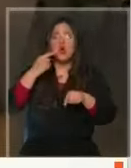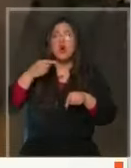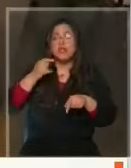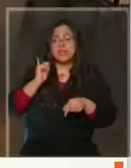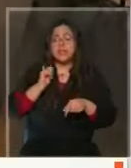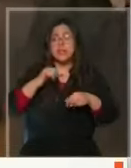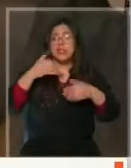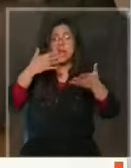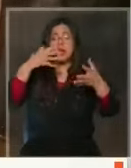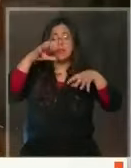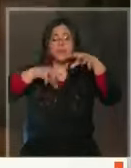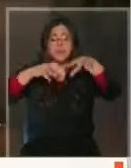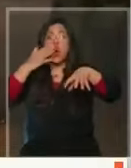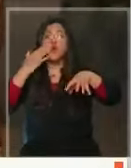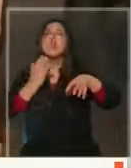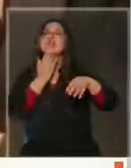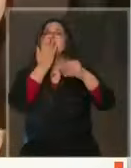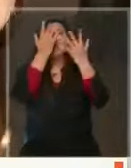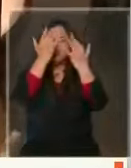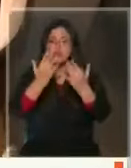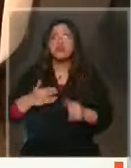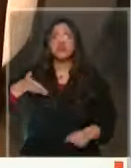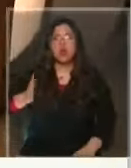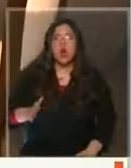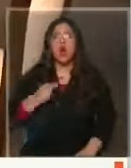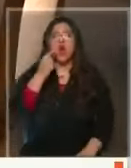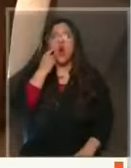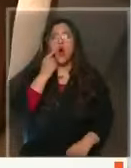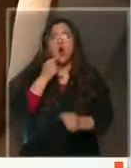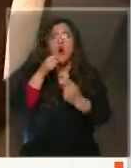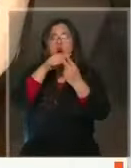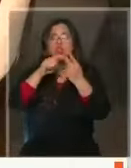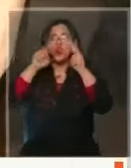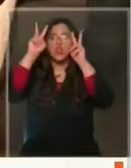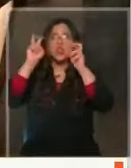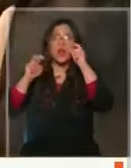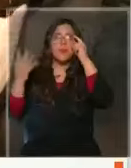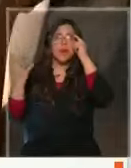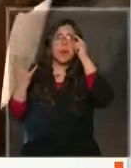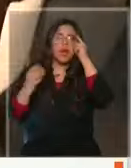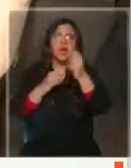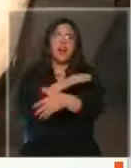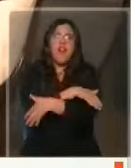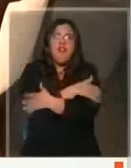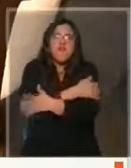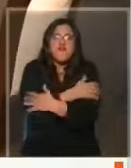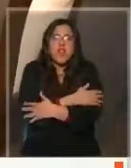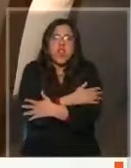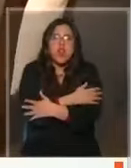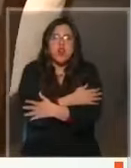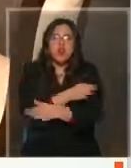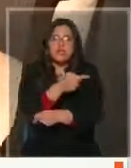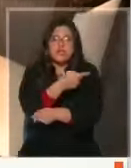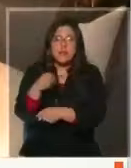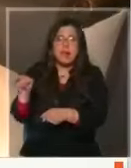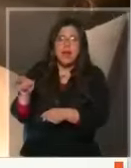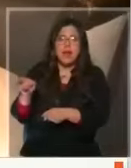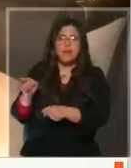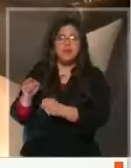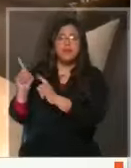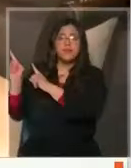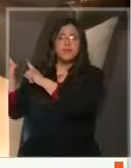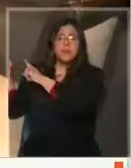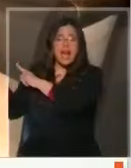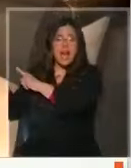y sectores cordilleranos. Mira, vamos a ver una gráfica, dos momentos en donde vamos a tener frío durante esta semana. Allá al lado tuyo tenemos